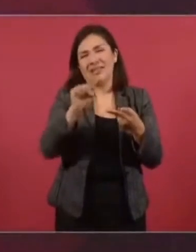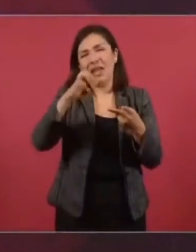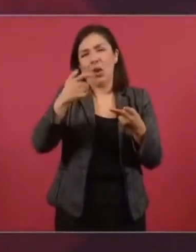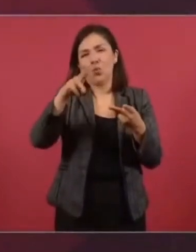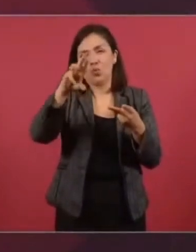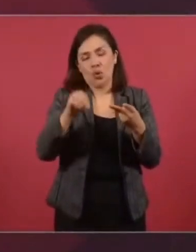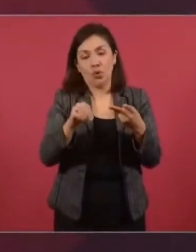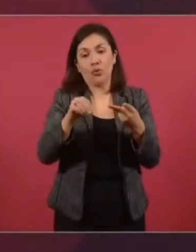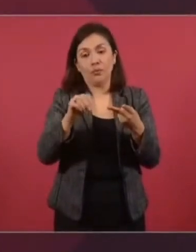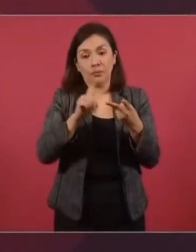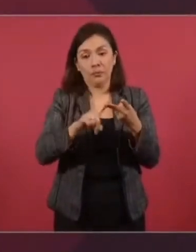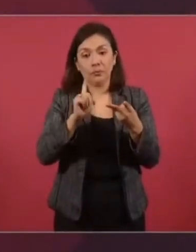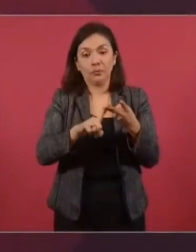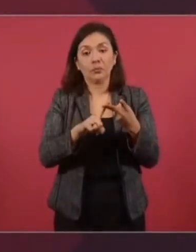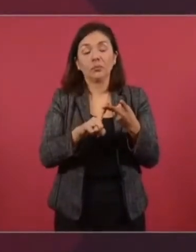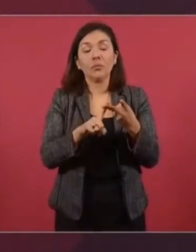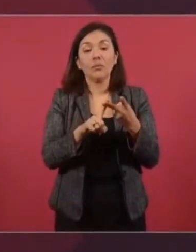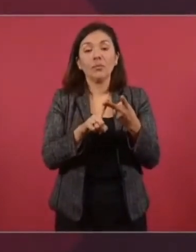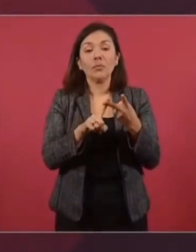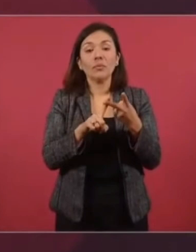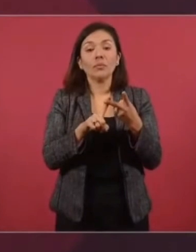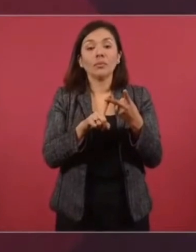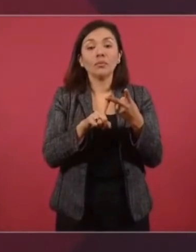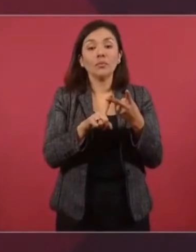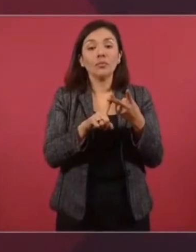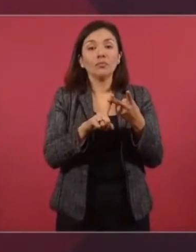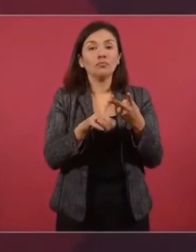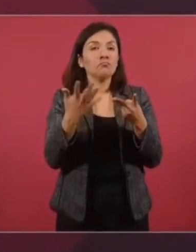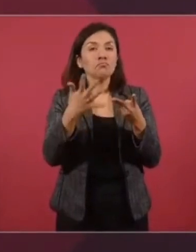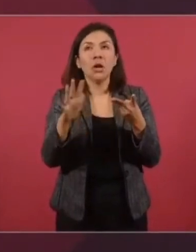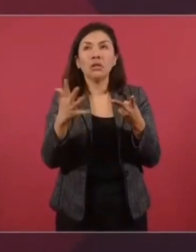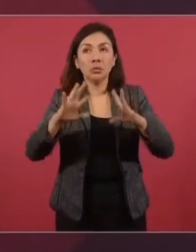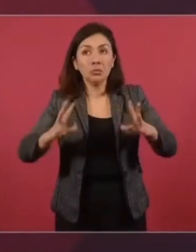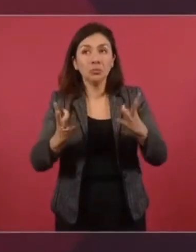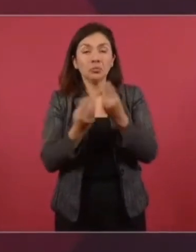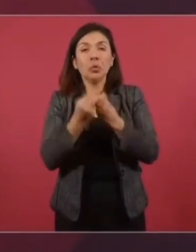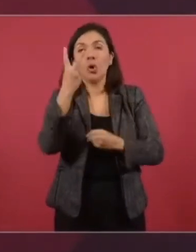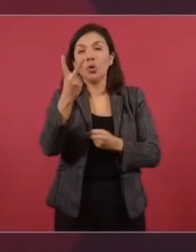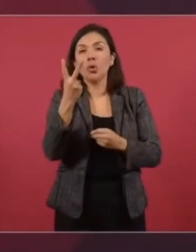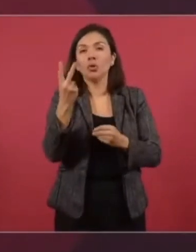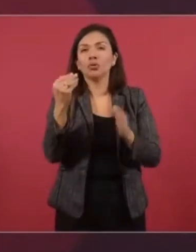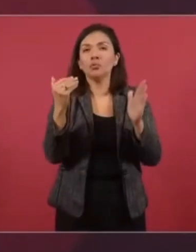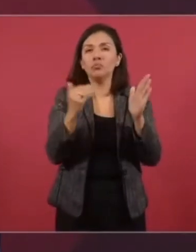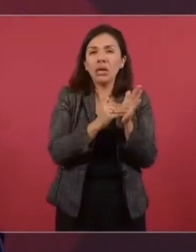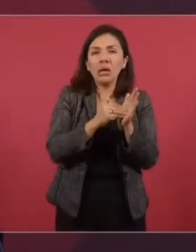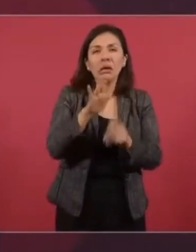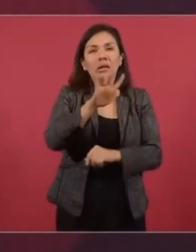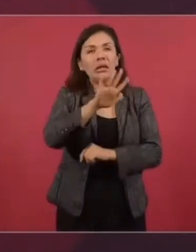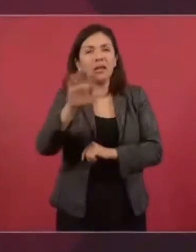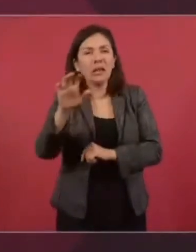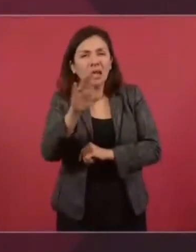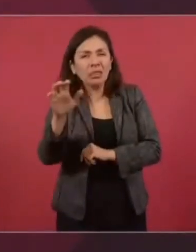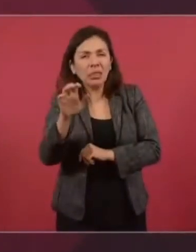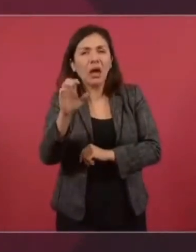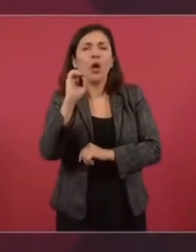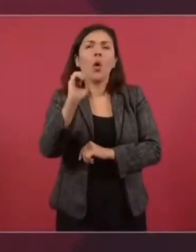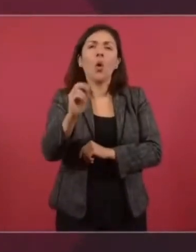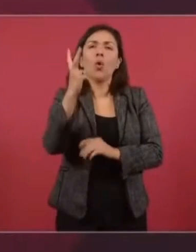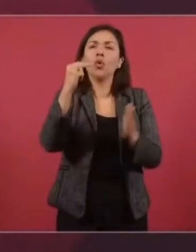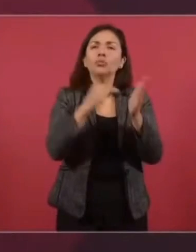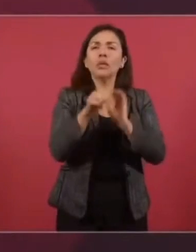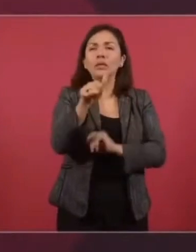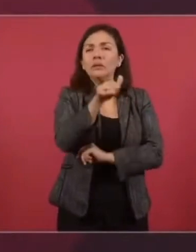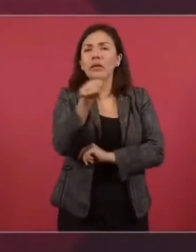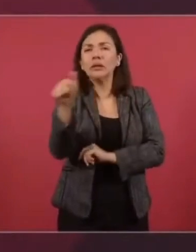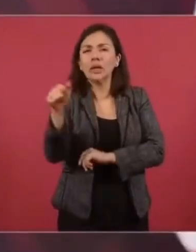junto con sus familias, que son como 2 mil 500, 2 mil 600 clínicas y